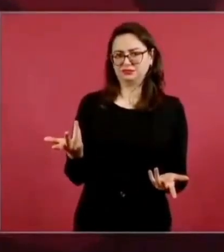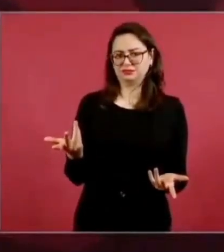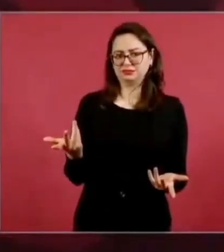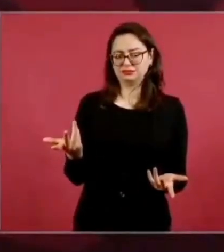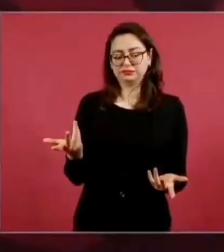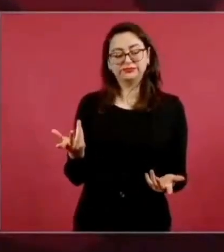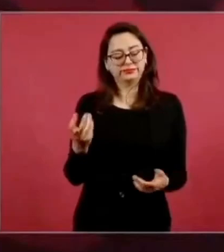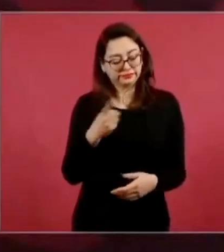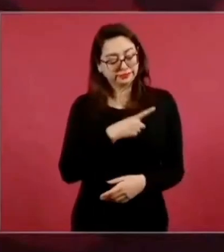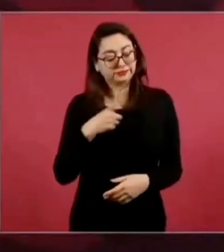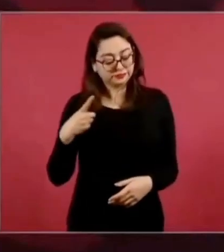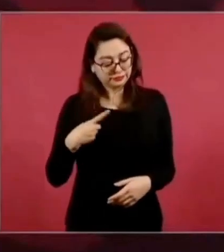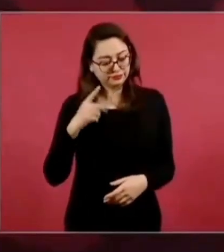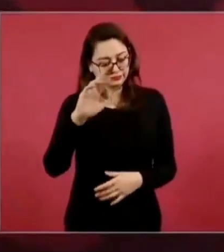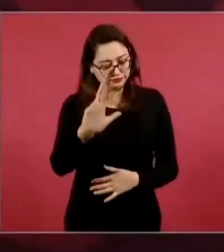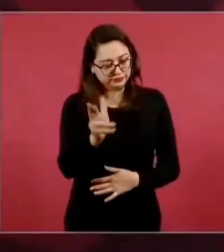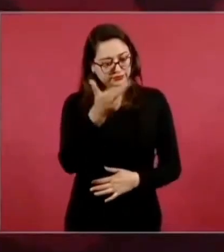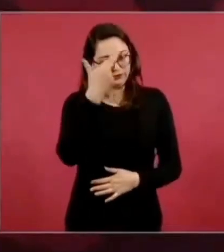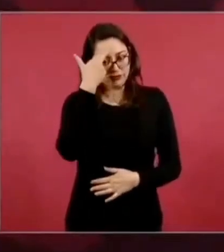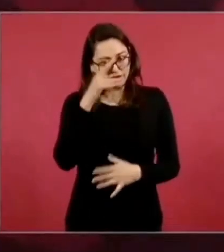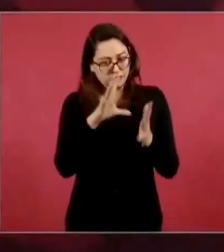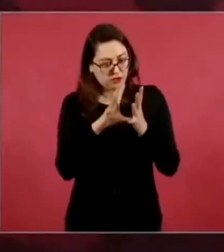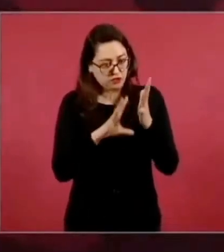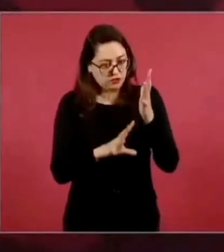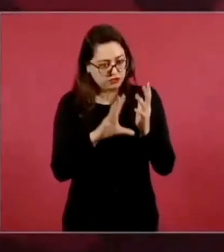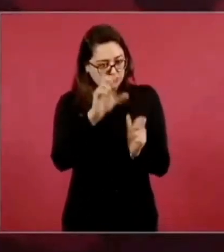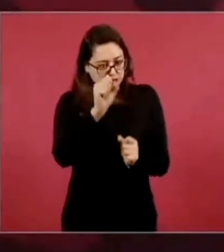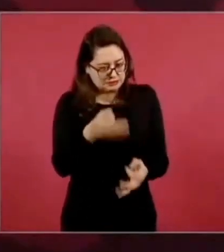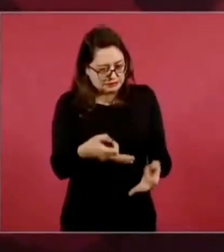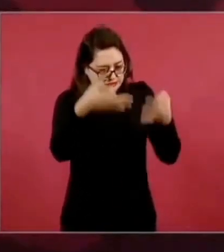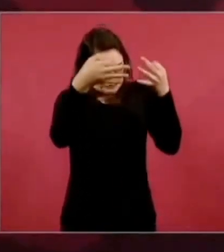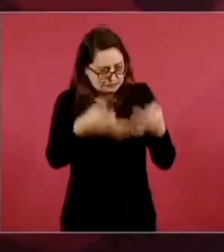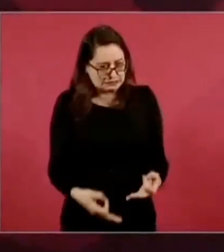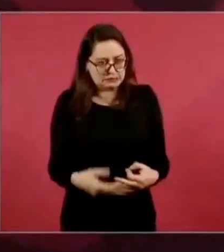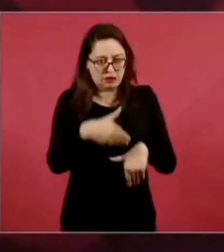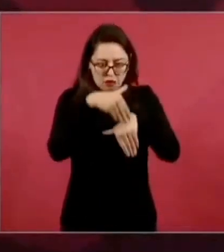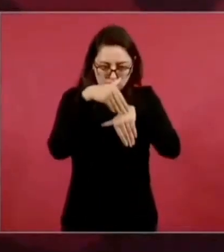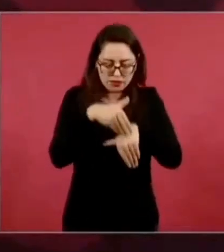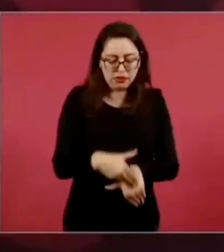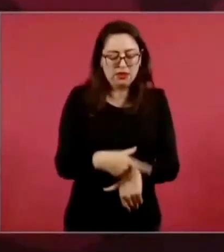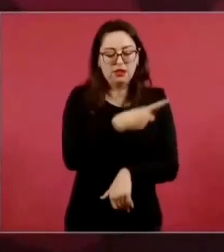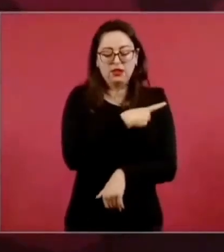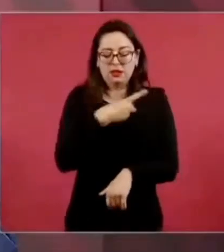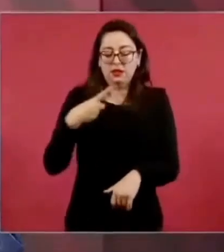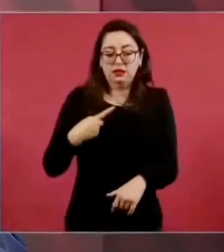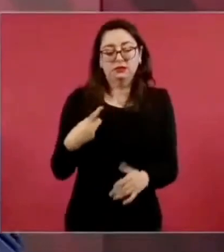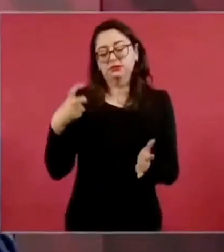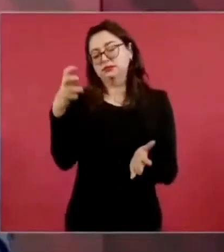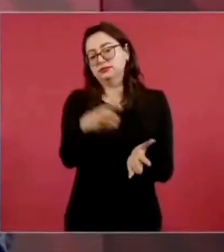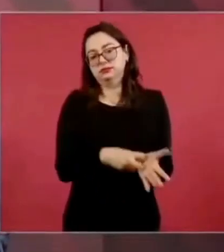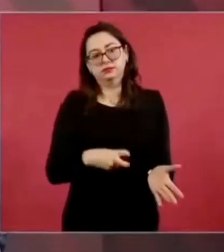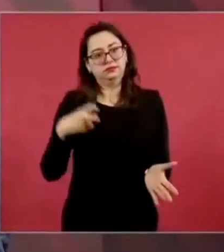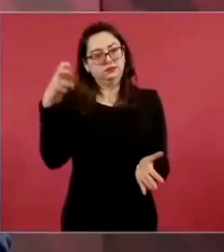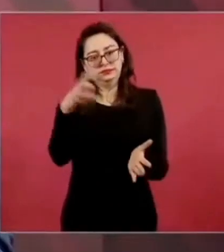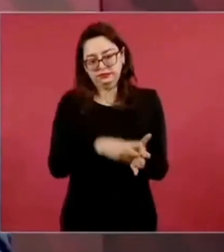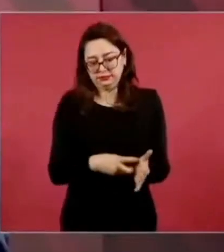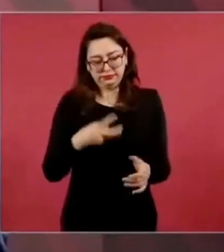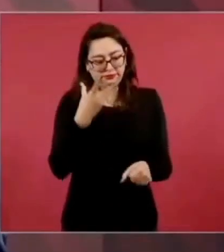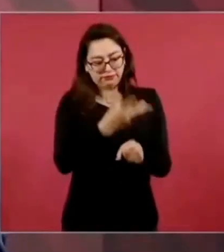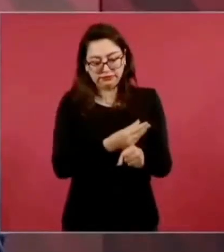el espíritu la letra de la constitución que surge